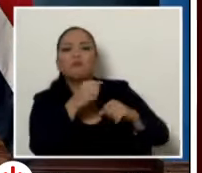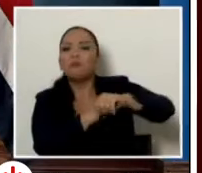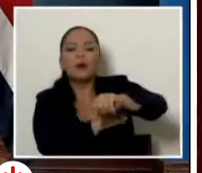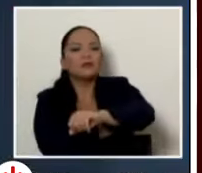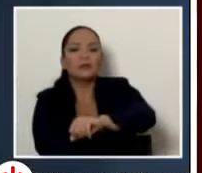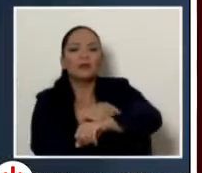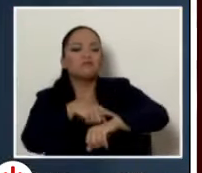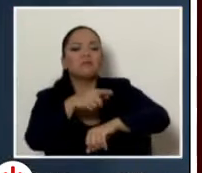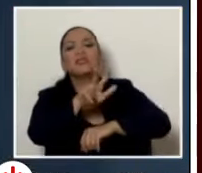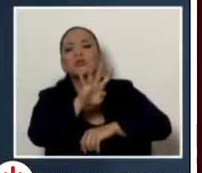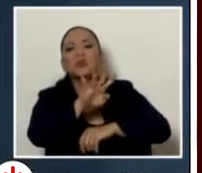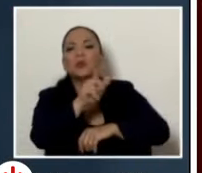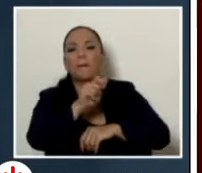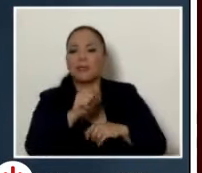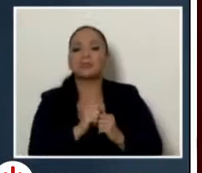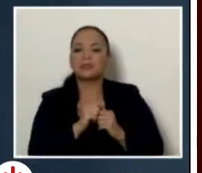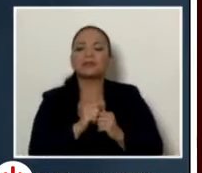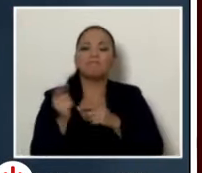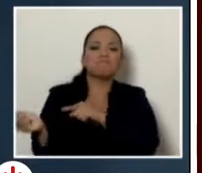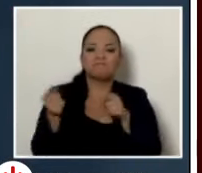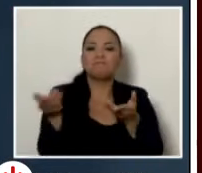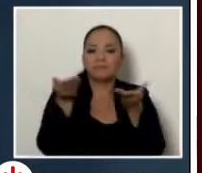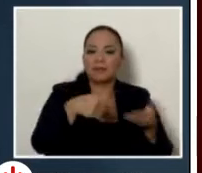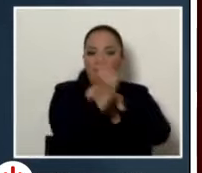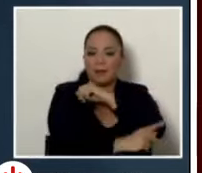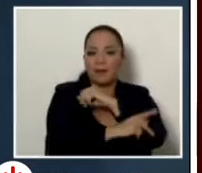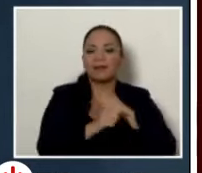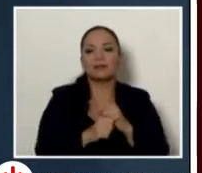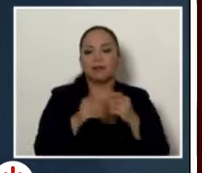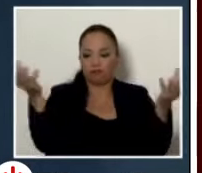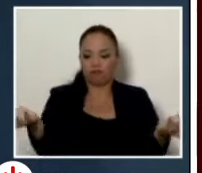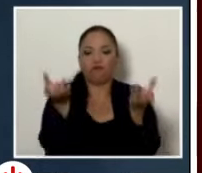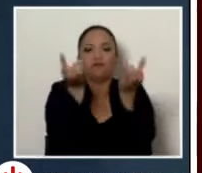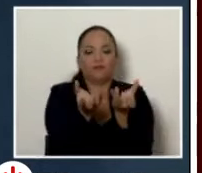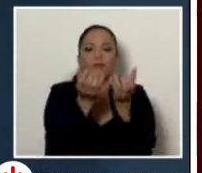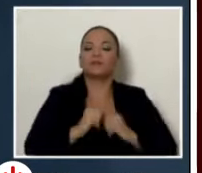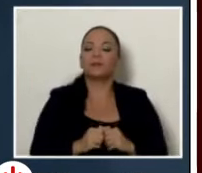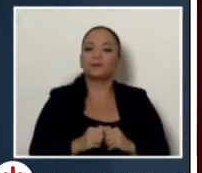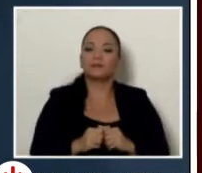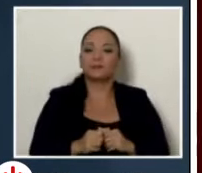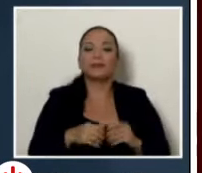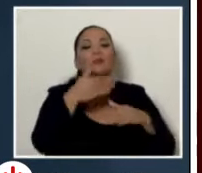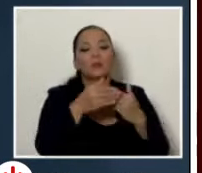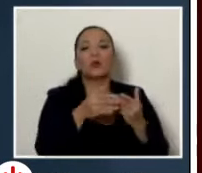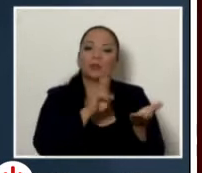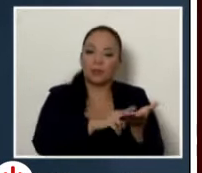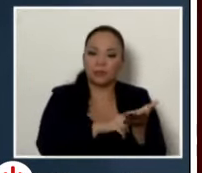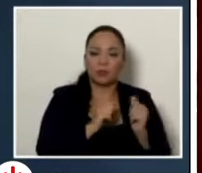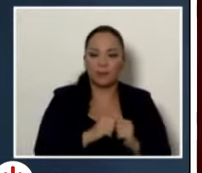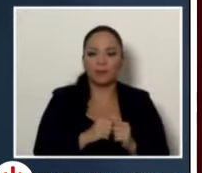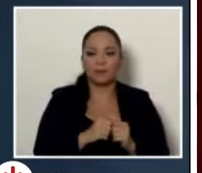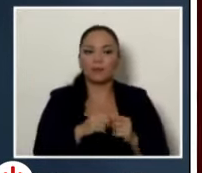al país esa es toda la estructura que viene a complementar la otra y después de eso estaría sacándose la contratación o sea el para